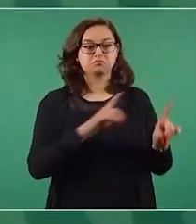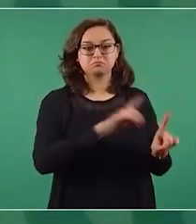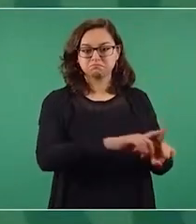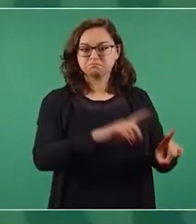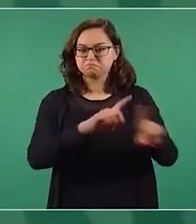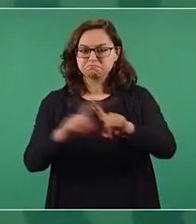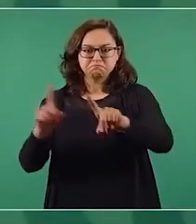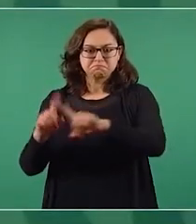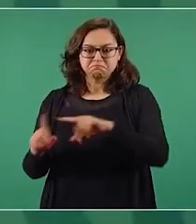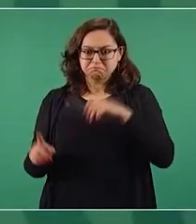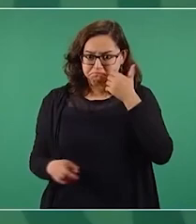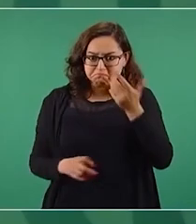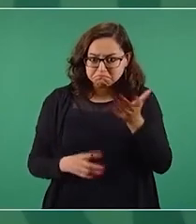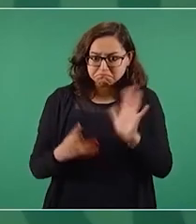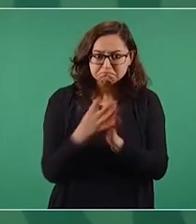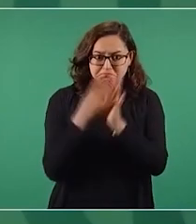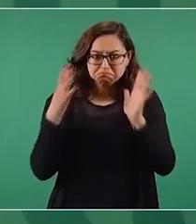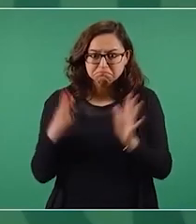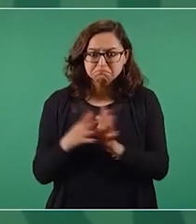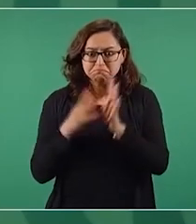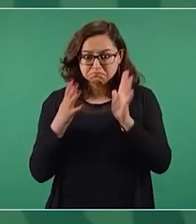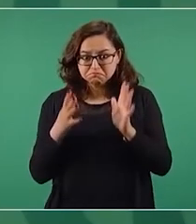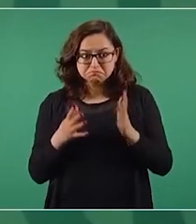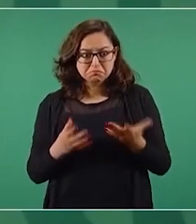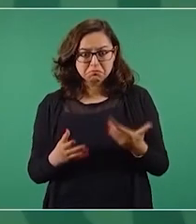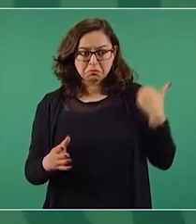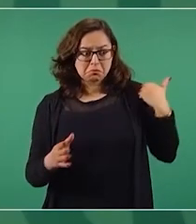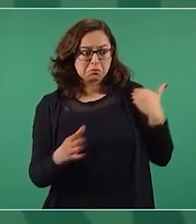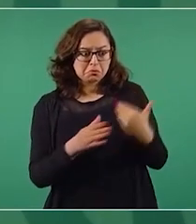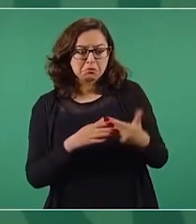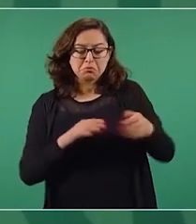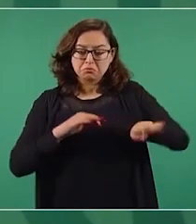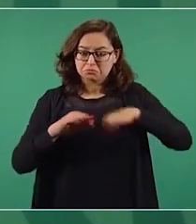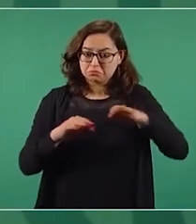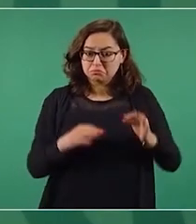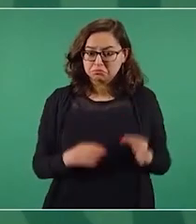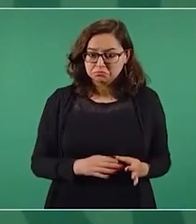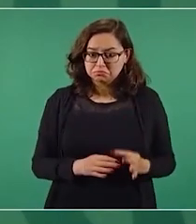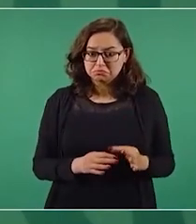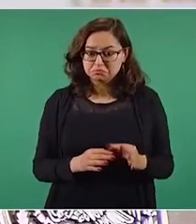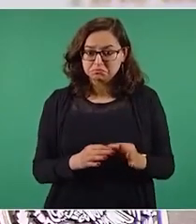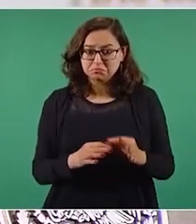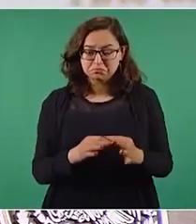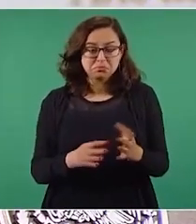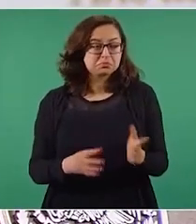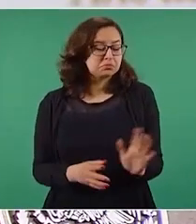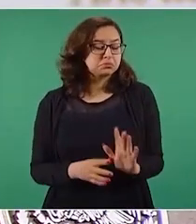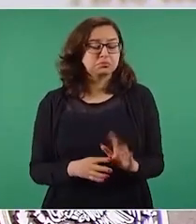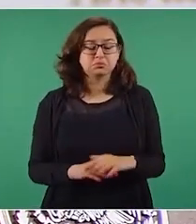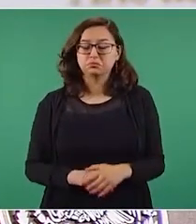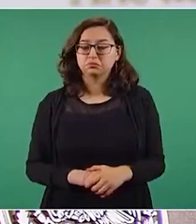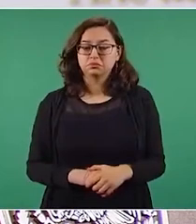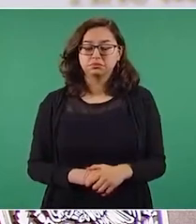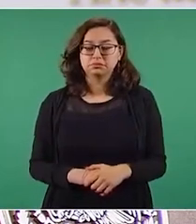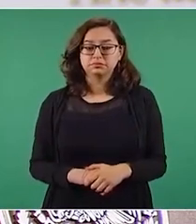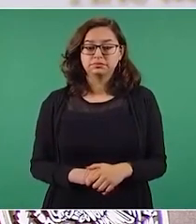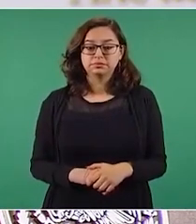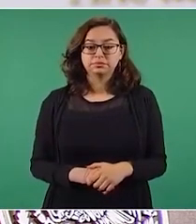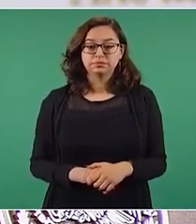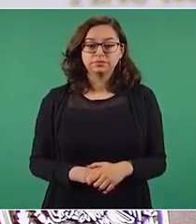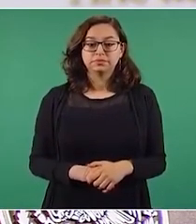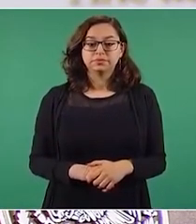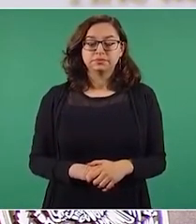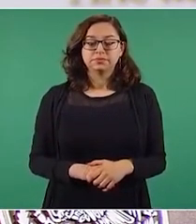que han hecho un buen trabajo. Invité al